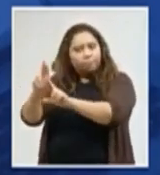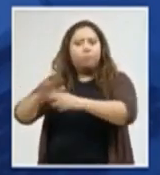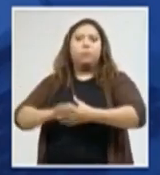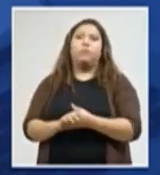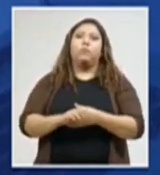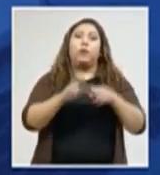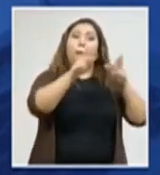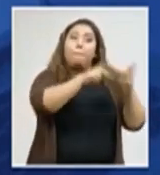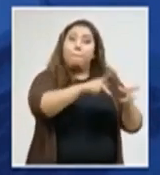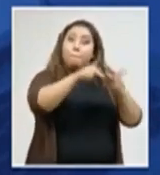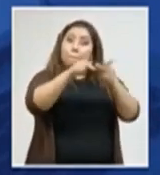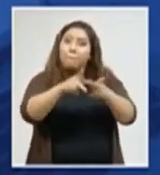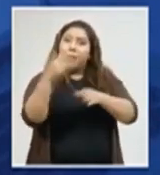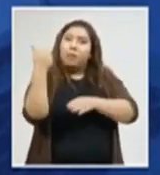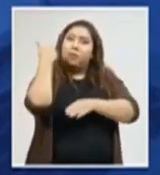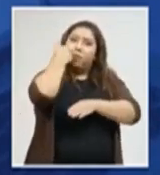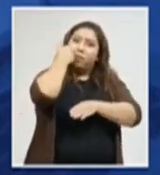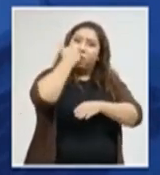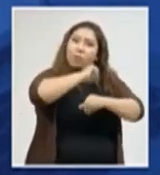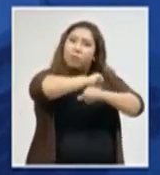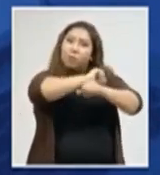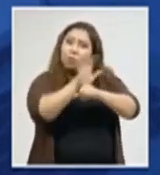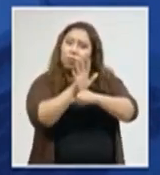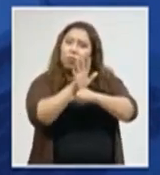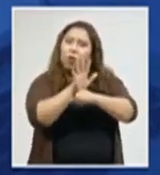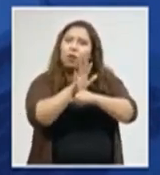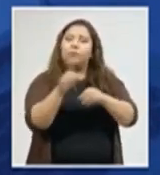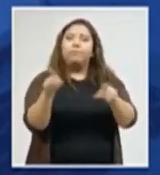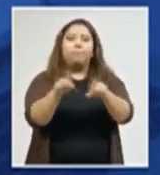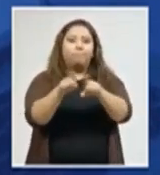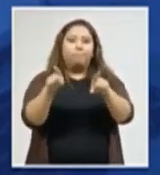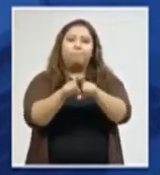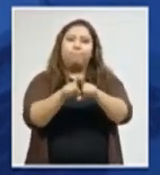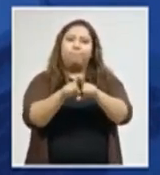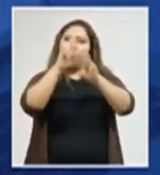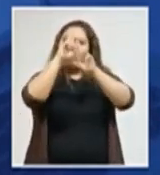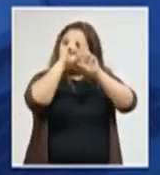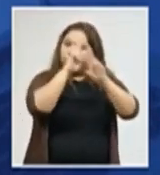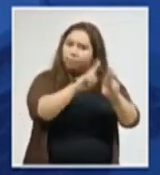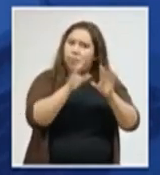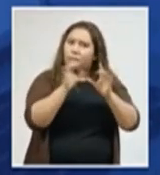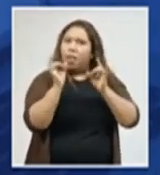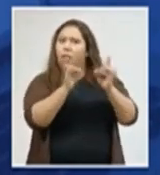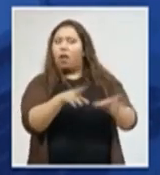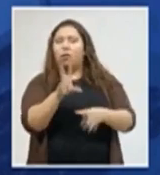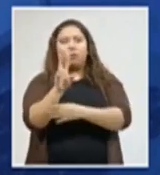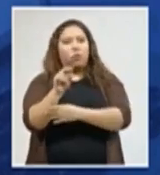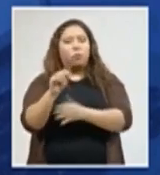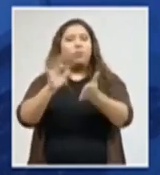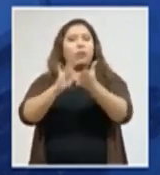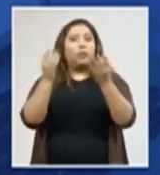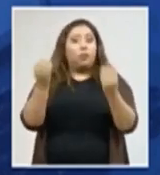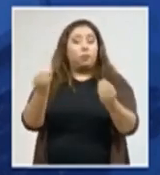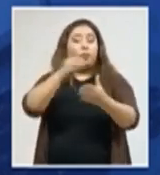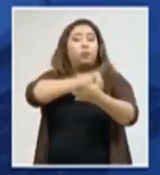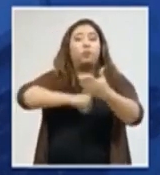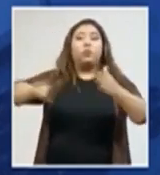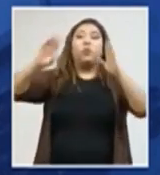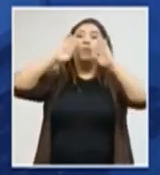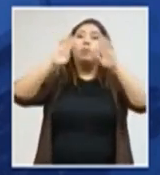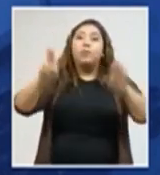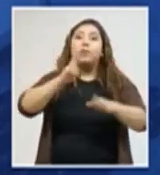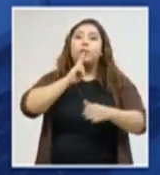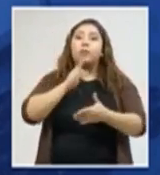solidarios con todos los pacientes que están pasando por un COVID-19. Muchísimas gracias y que Dios